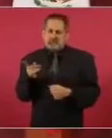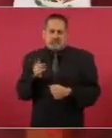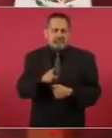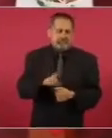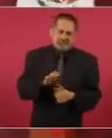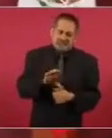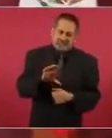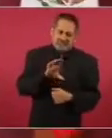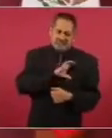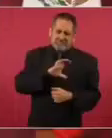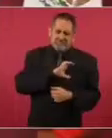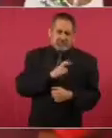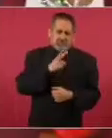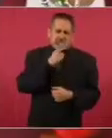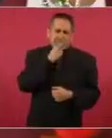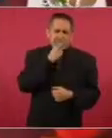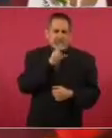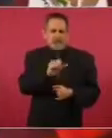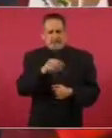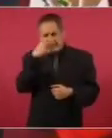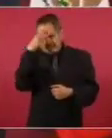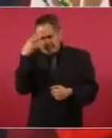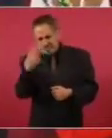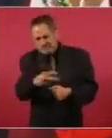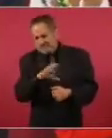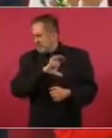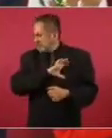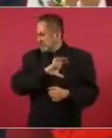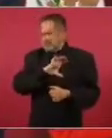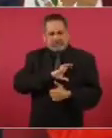al pueblo de México,